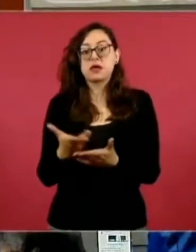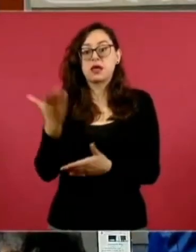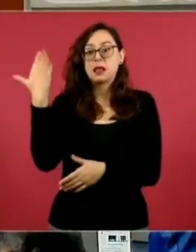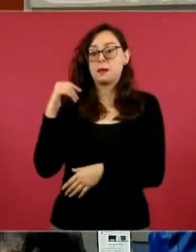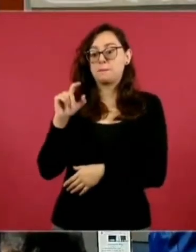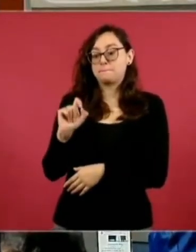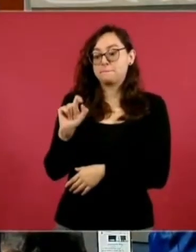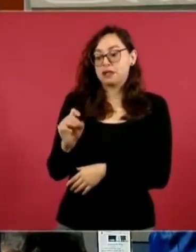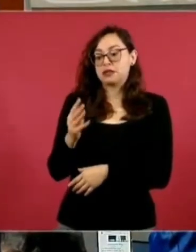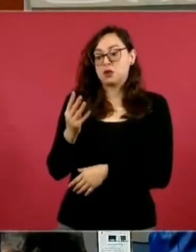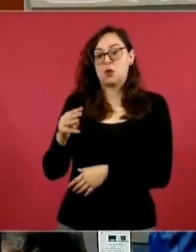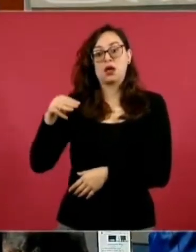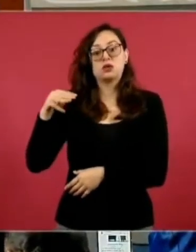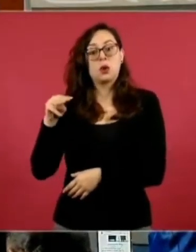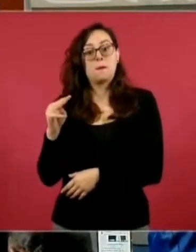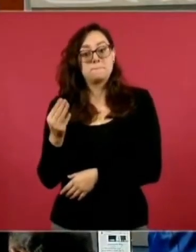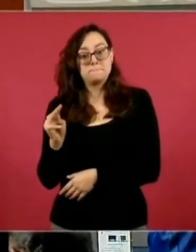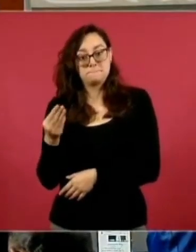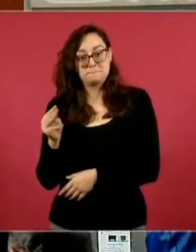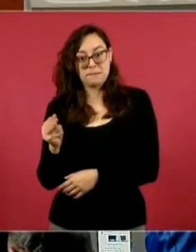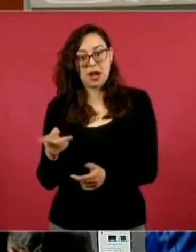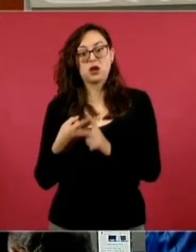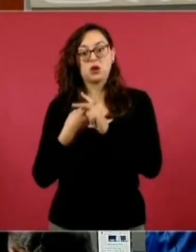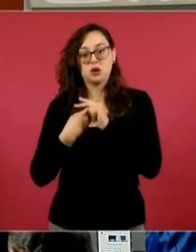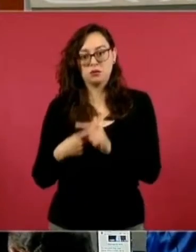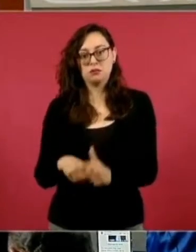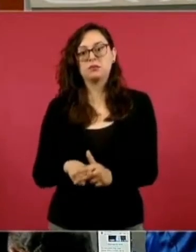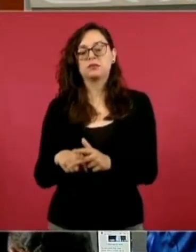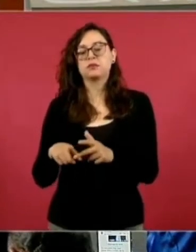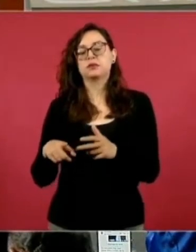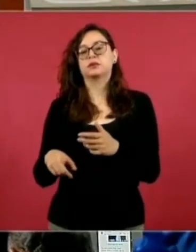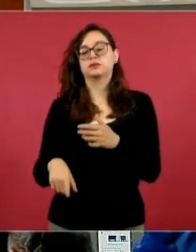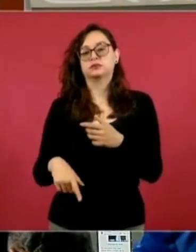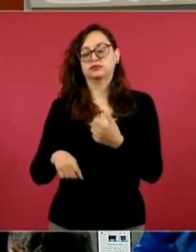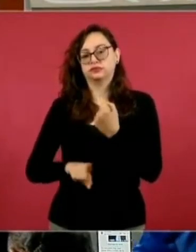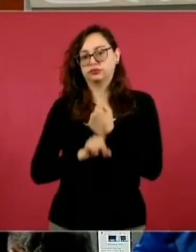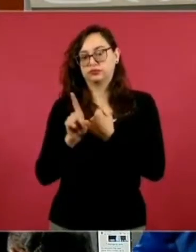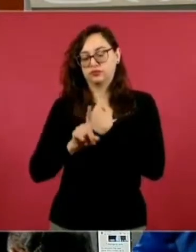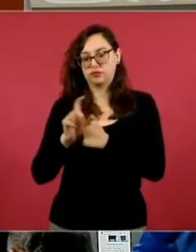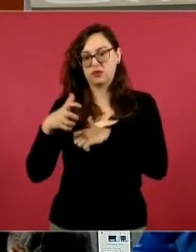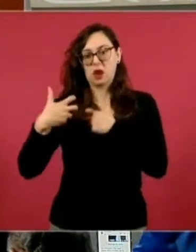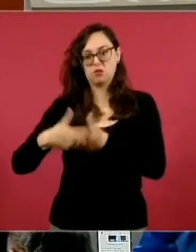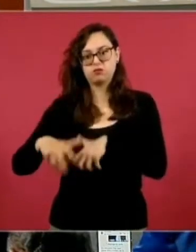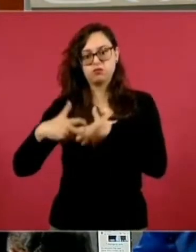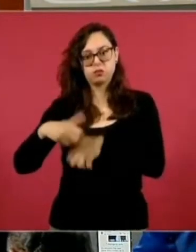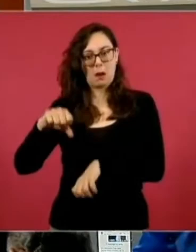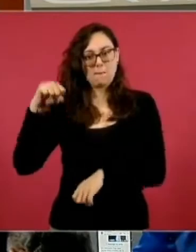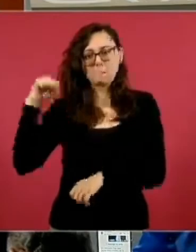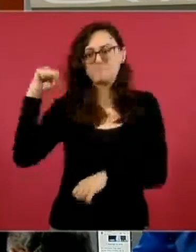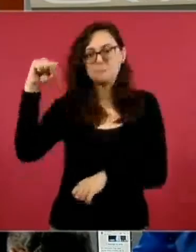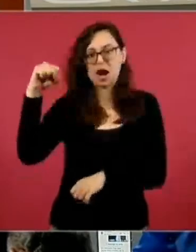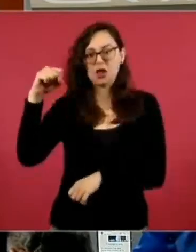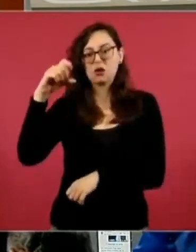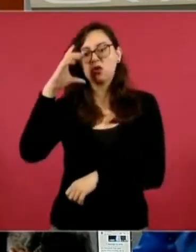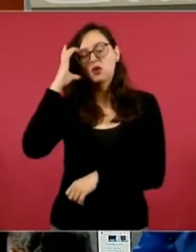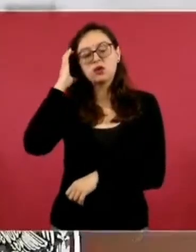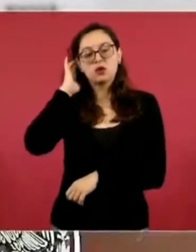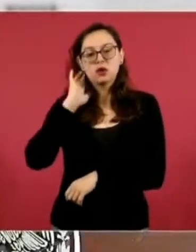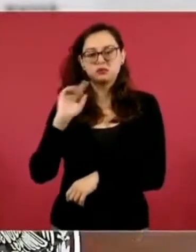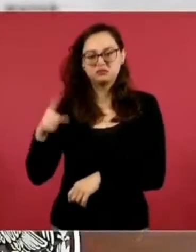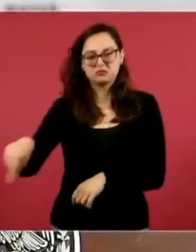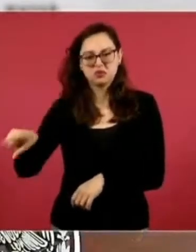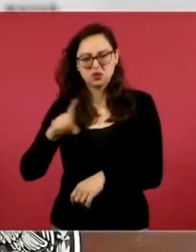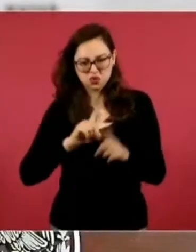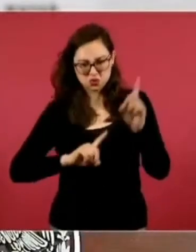embargo, pues este también se origina por los planteamientos, los cuestionamientos que tienen los trabajadores sobre el reparto de utilidades